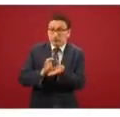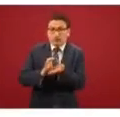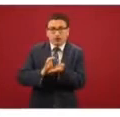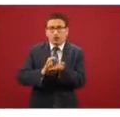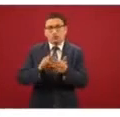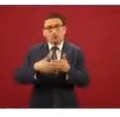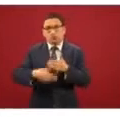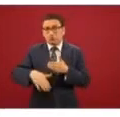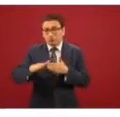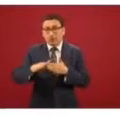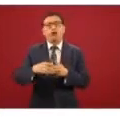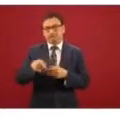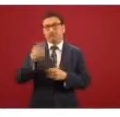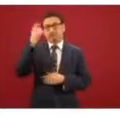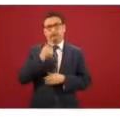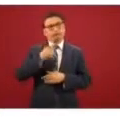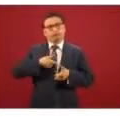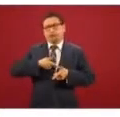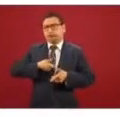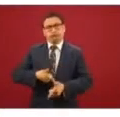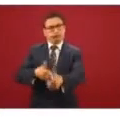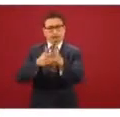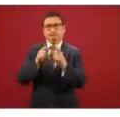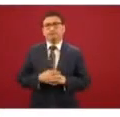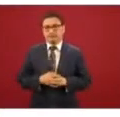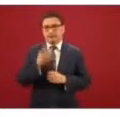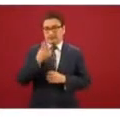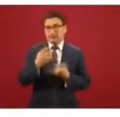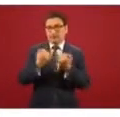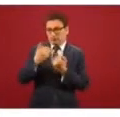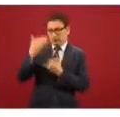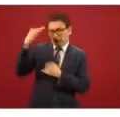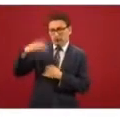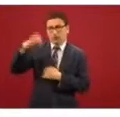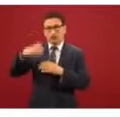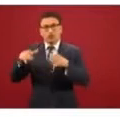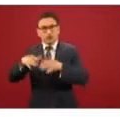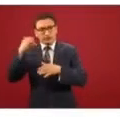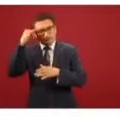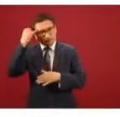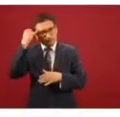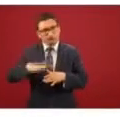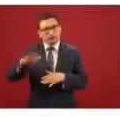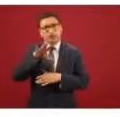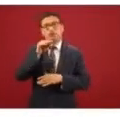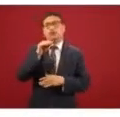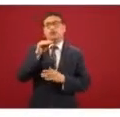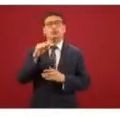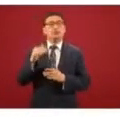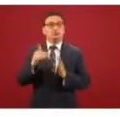mantengan su apoyo de esta manera. Los adultos de zonas indígenas están llegando a 90 mil,